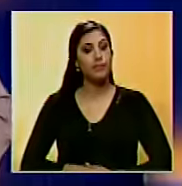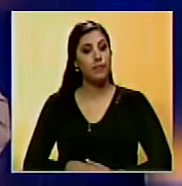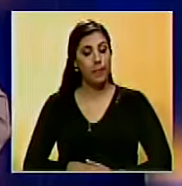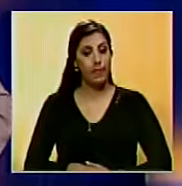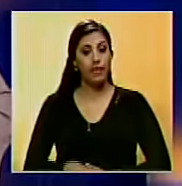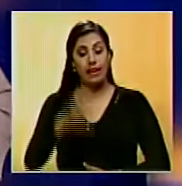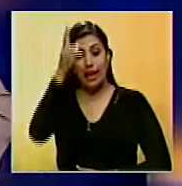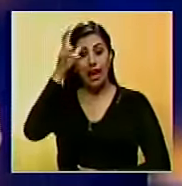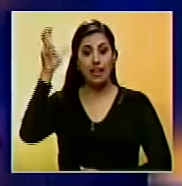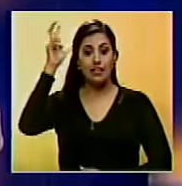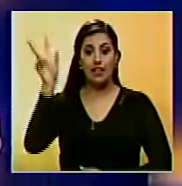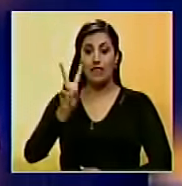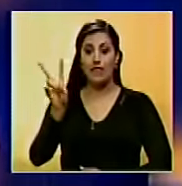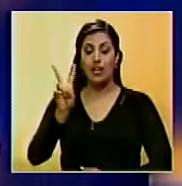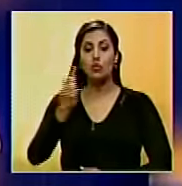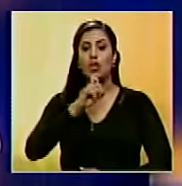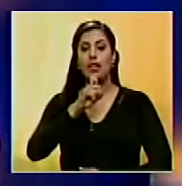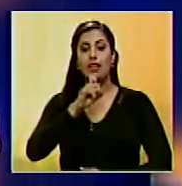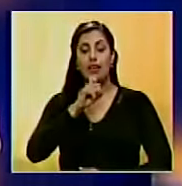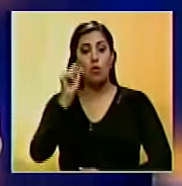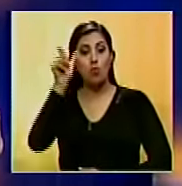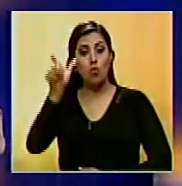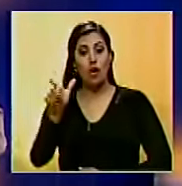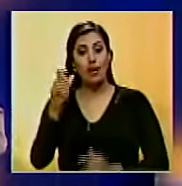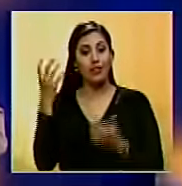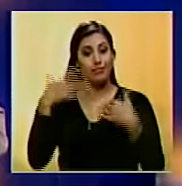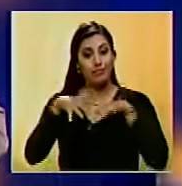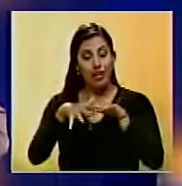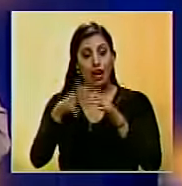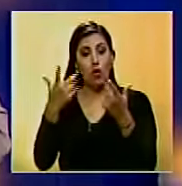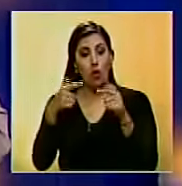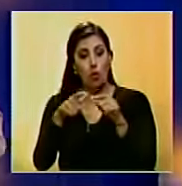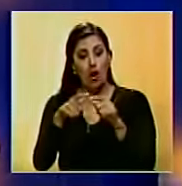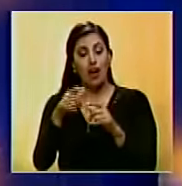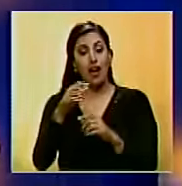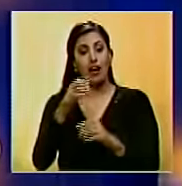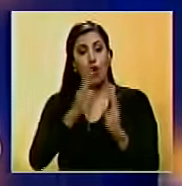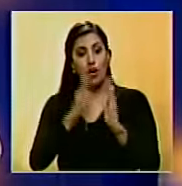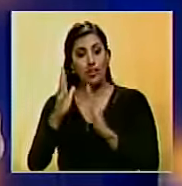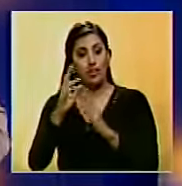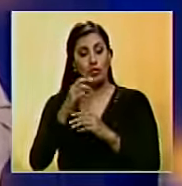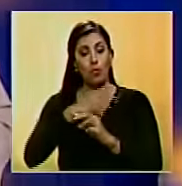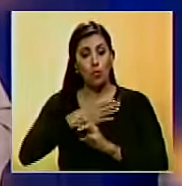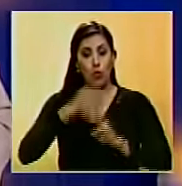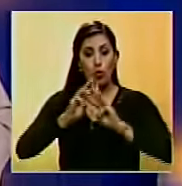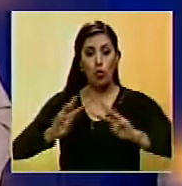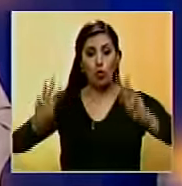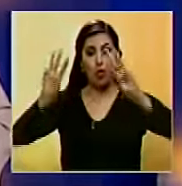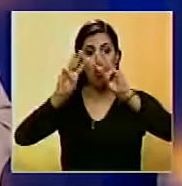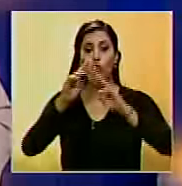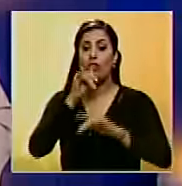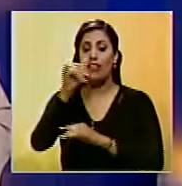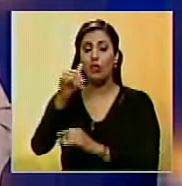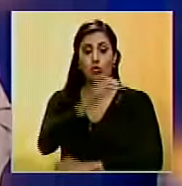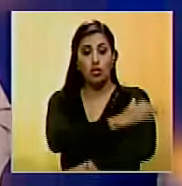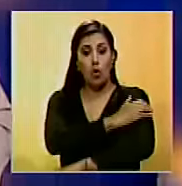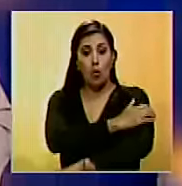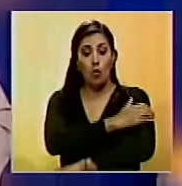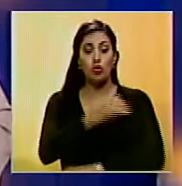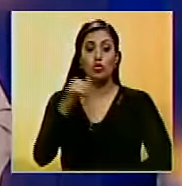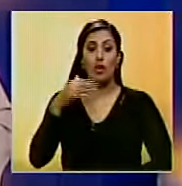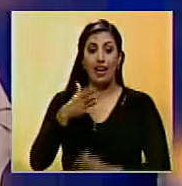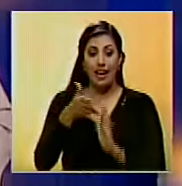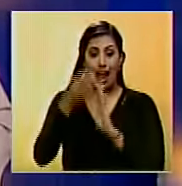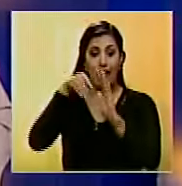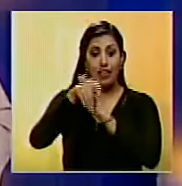La canciller de Venezuela, Delcy Rodríguez, durante su intervención ante la Organización de las Naciones Unidas, denunció que la oposición venezolana desde